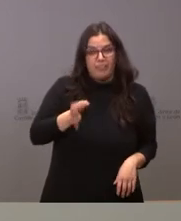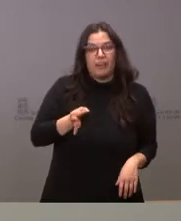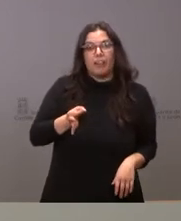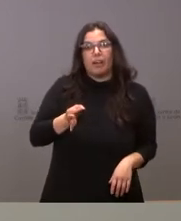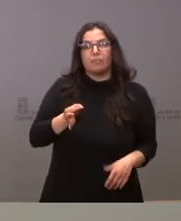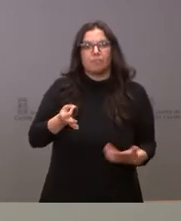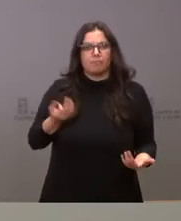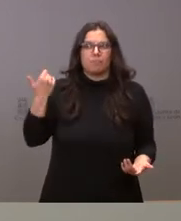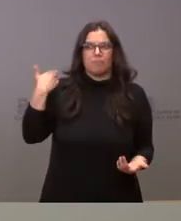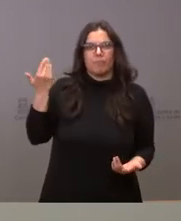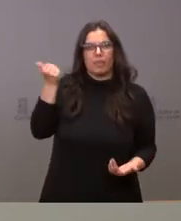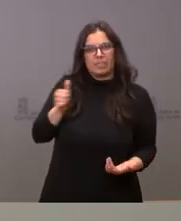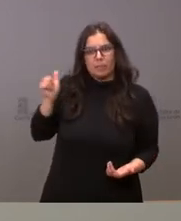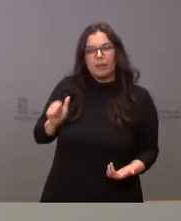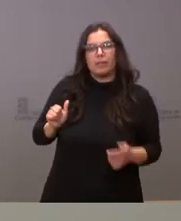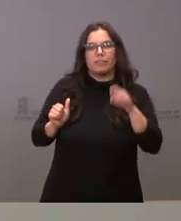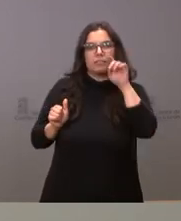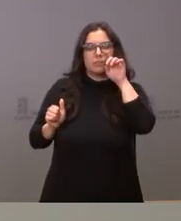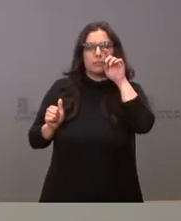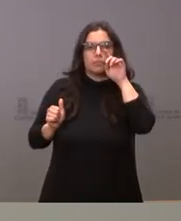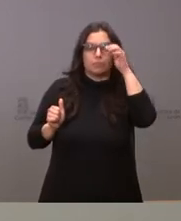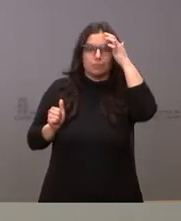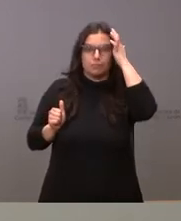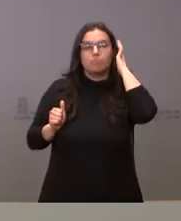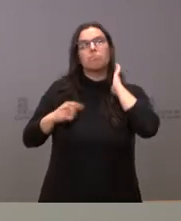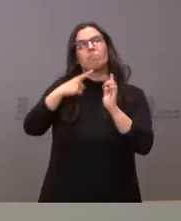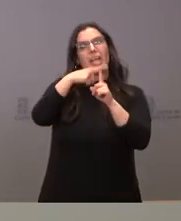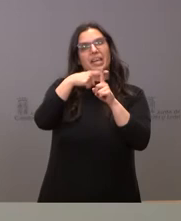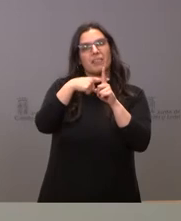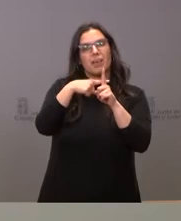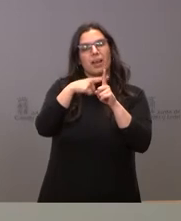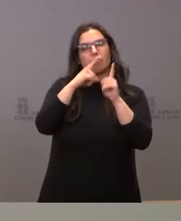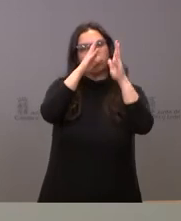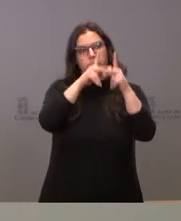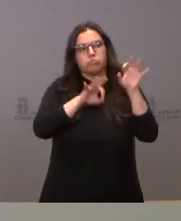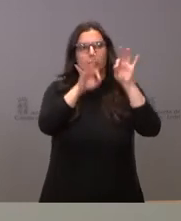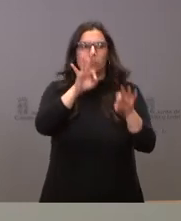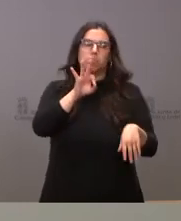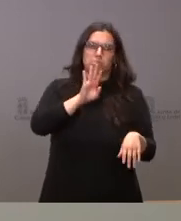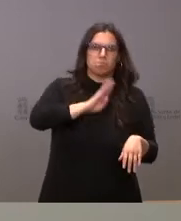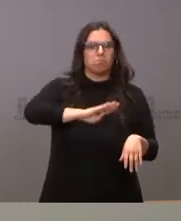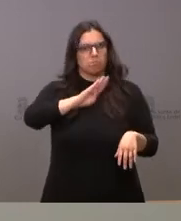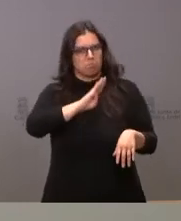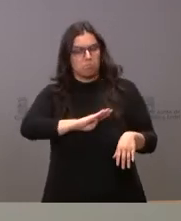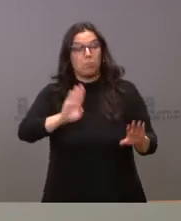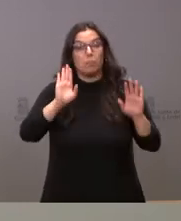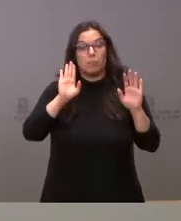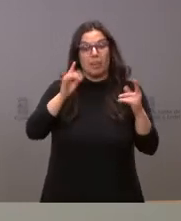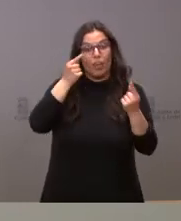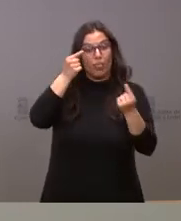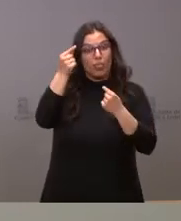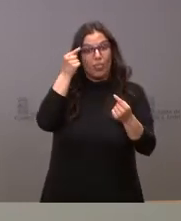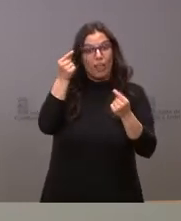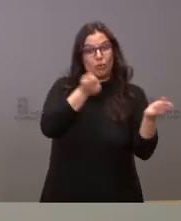como hemos comentado en las últimas semanas, mantiene un nivel de prevalencia relevante, pero que el dato de